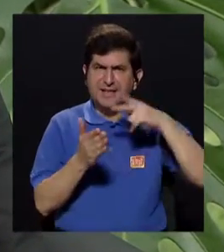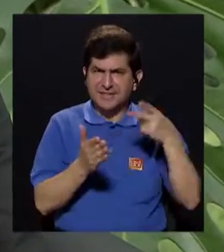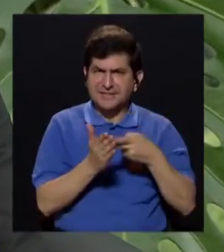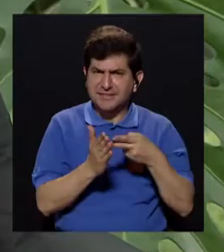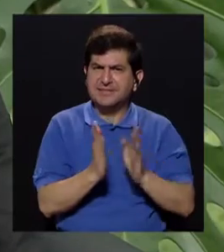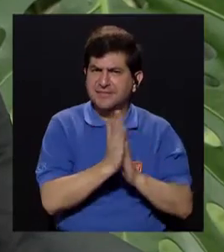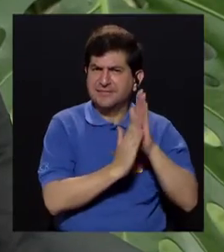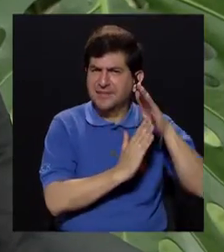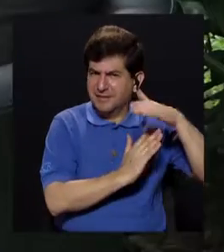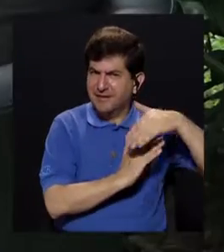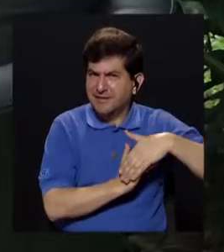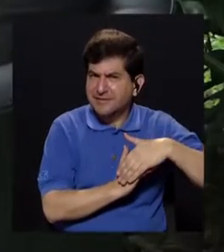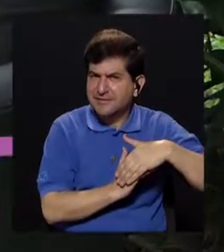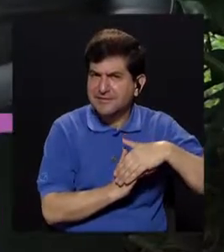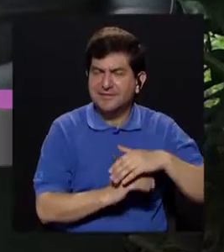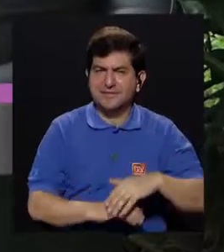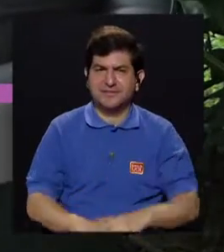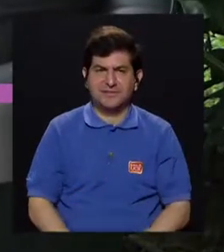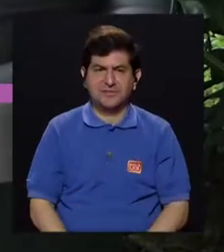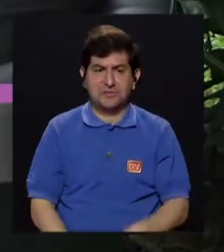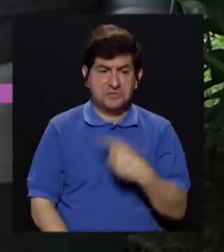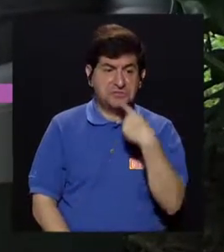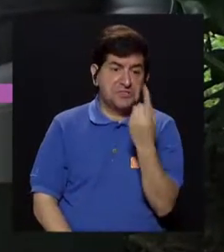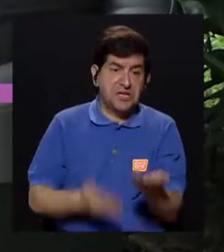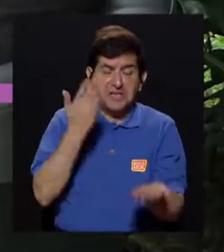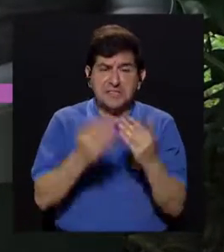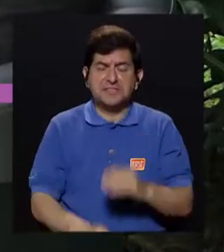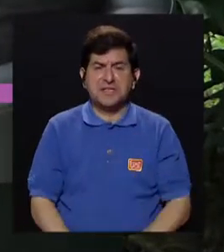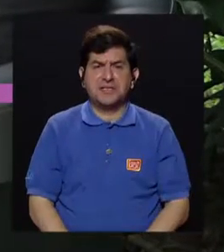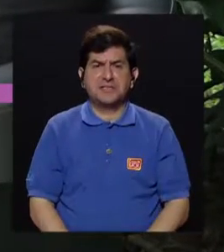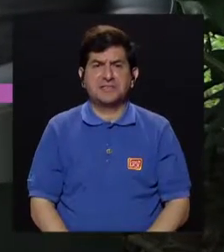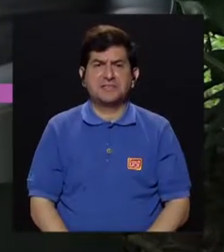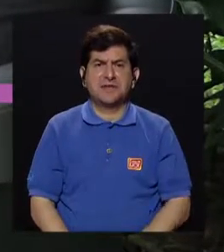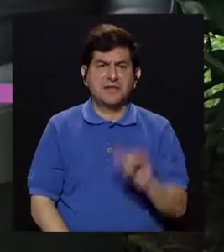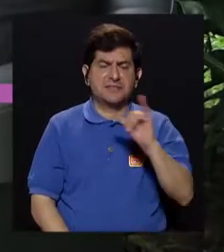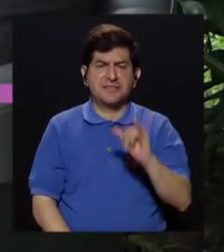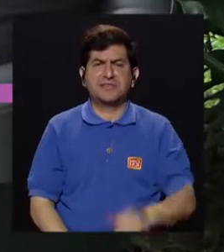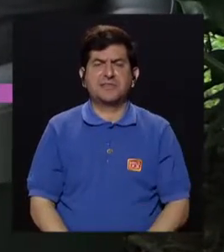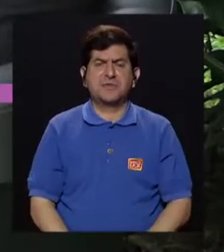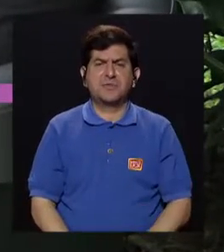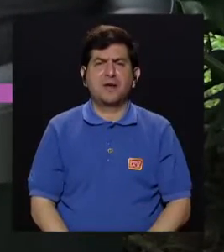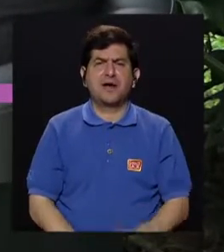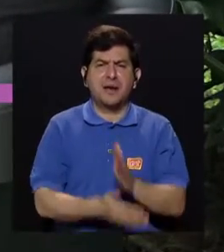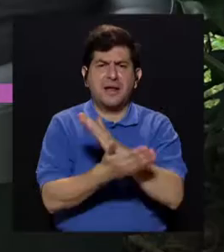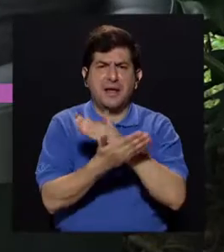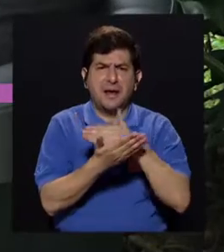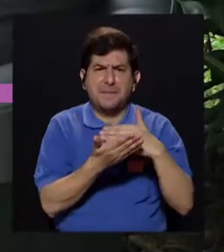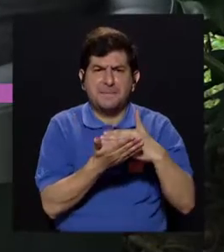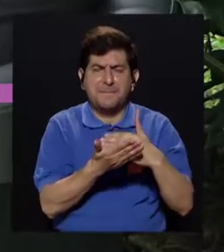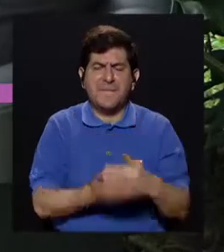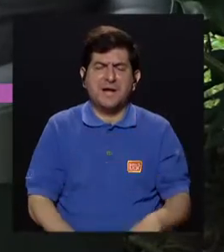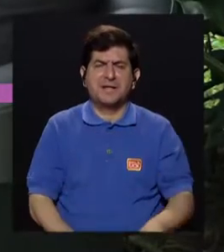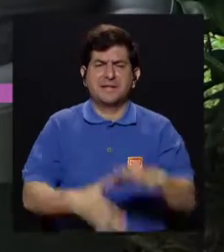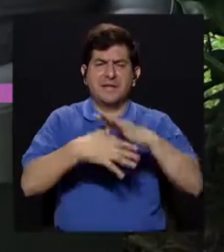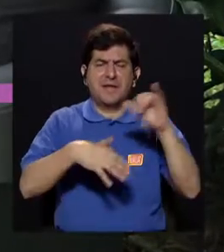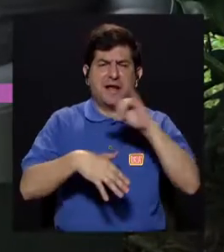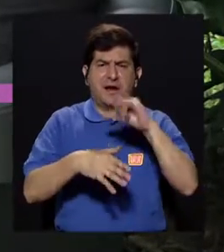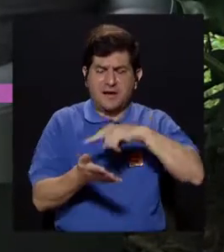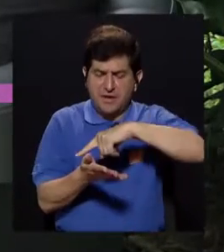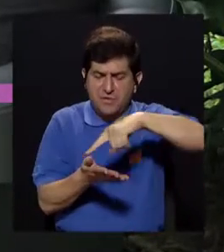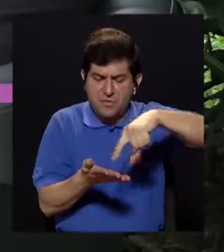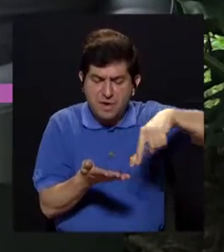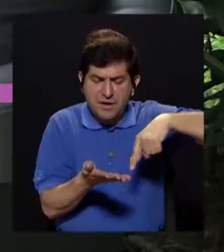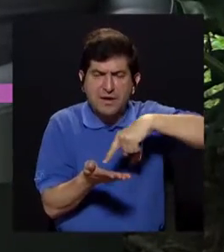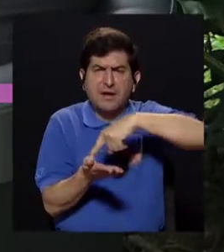hablemos de esos excesos porque muchas veces se ha hablado que es la porción de una palma de la mano. Cuando uno va donde la nutricionista se nos